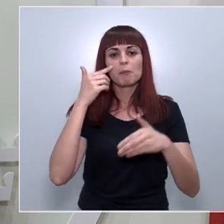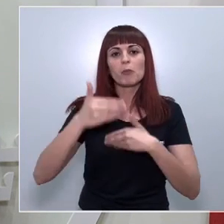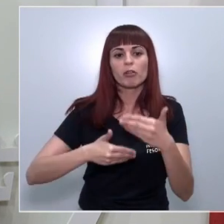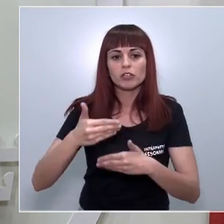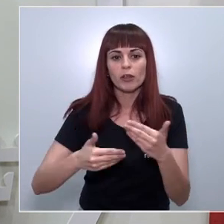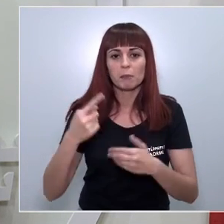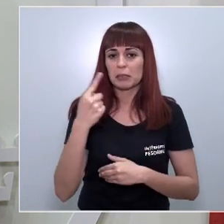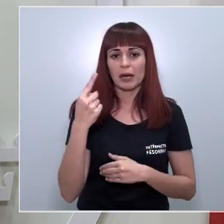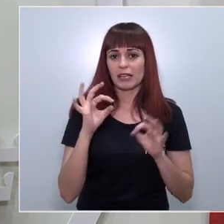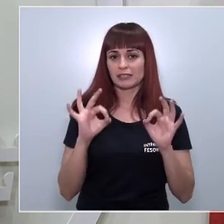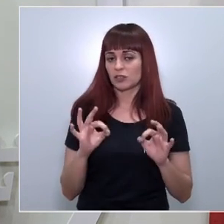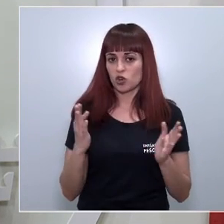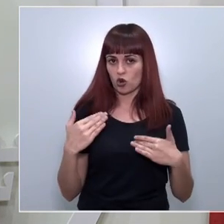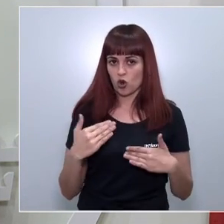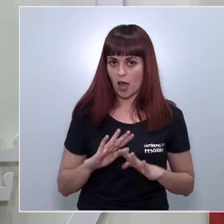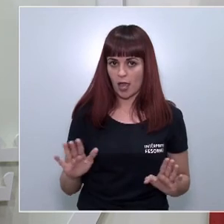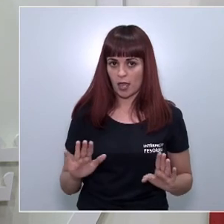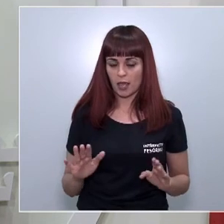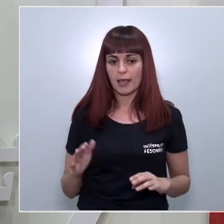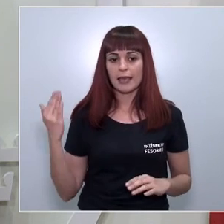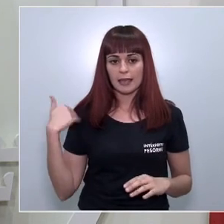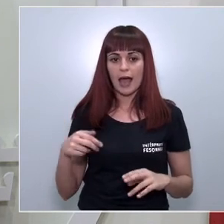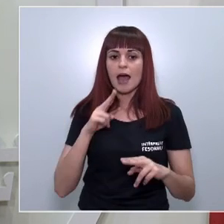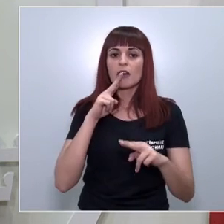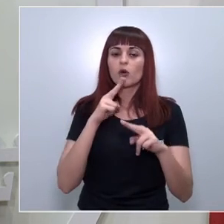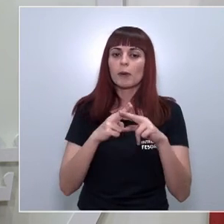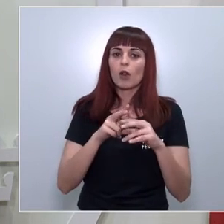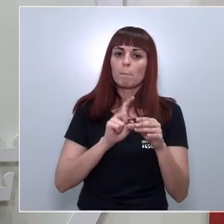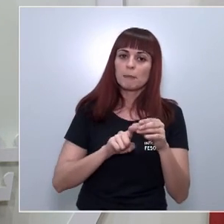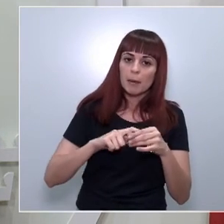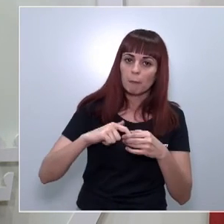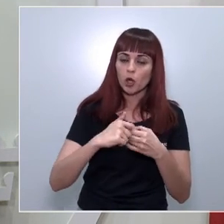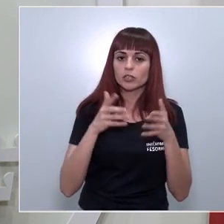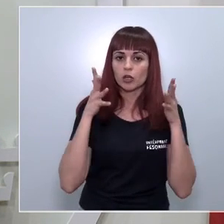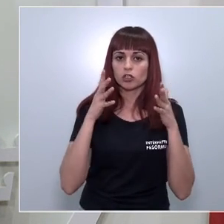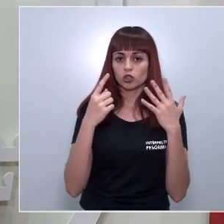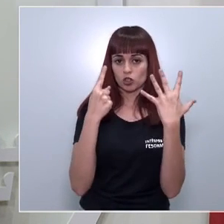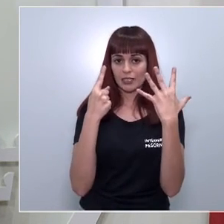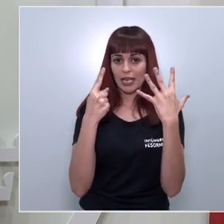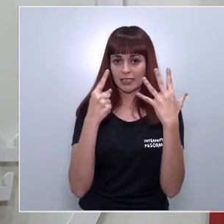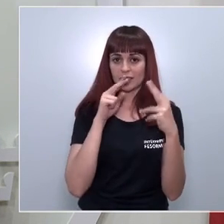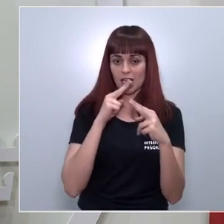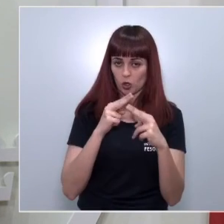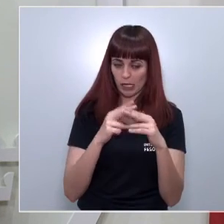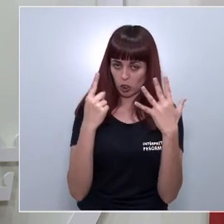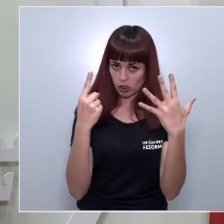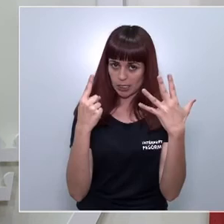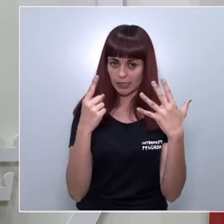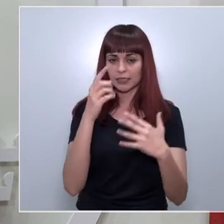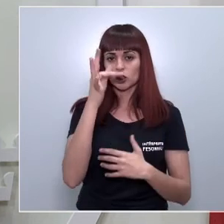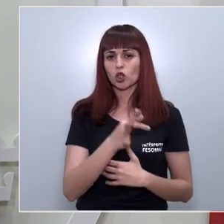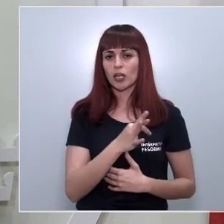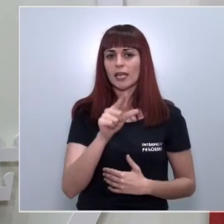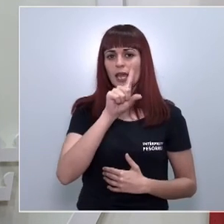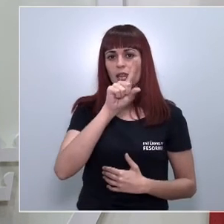primarias como tal se han nombrado ya se han nombrado los miembros del Consejo General que son seis miembros de la región de Murcia de un total de